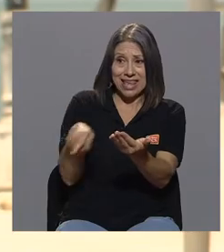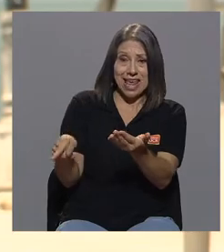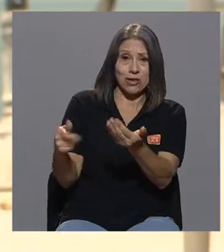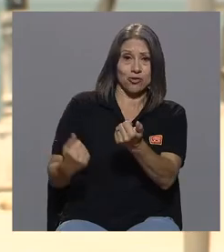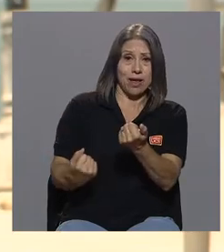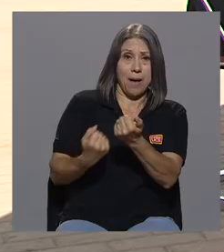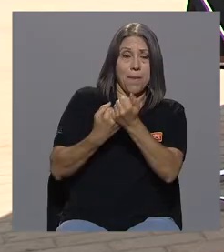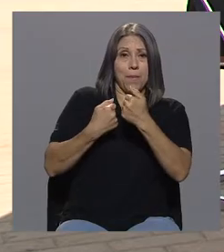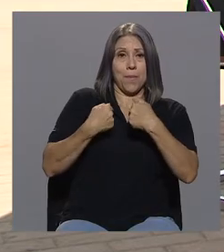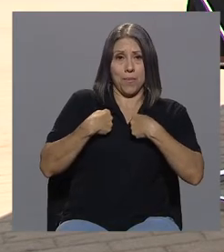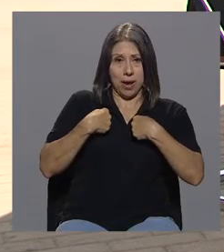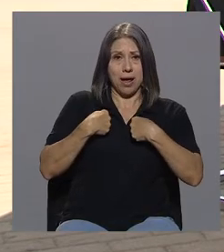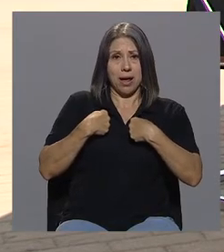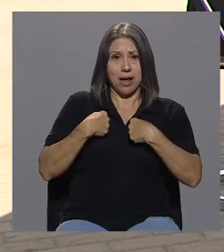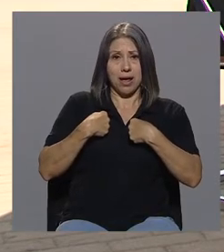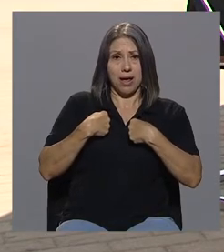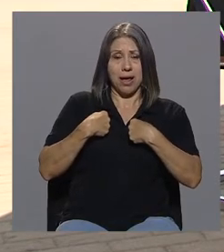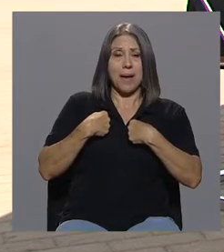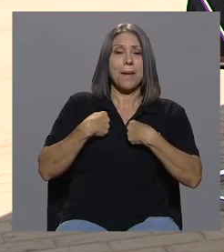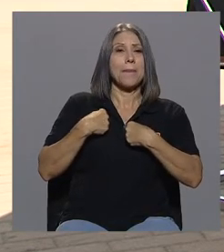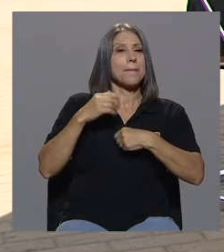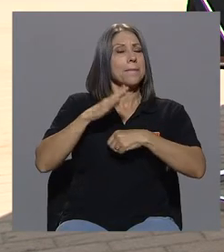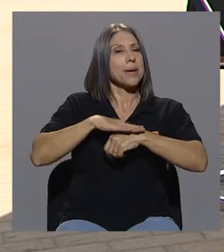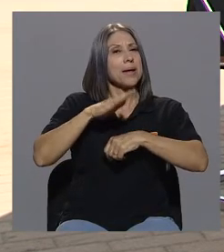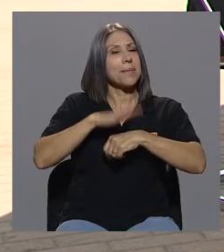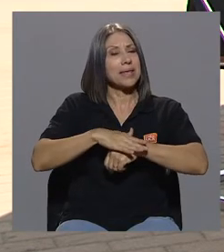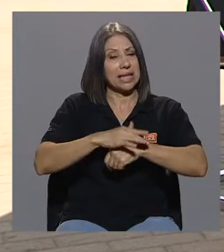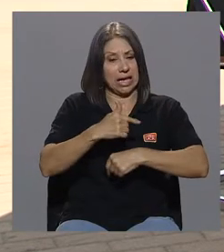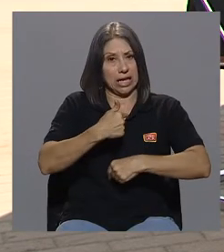permiten hacer de mí